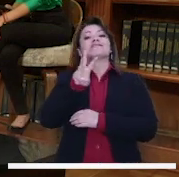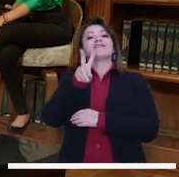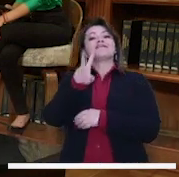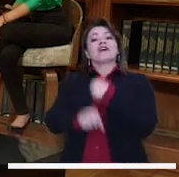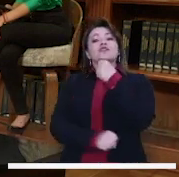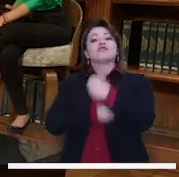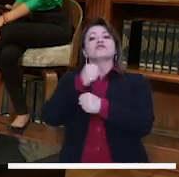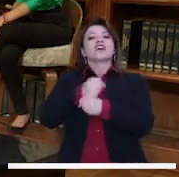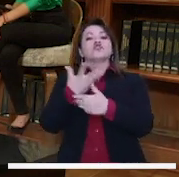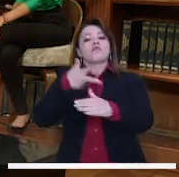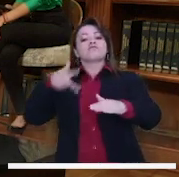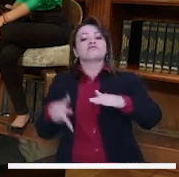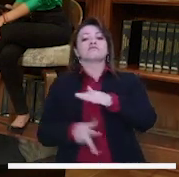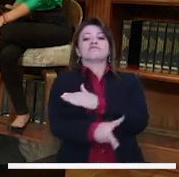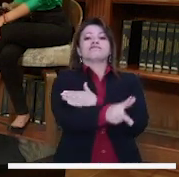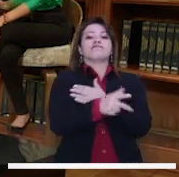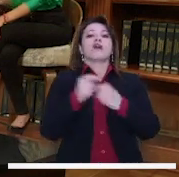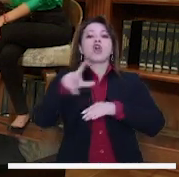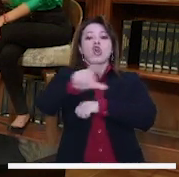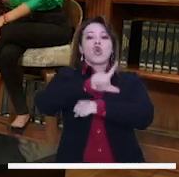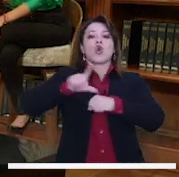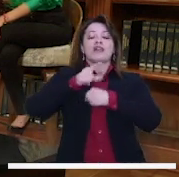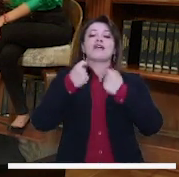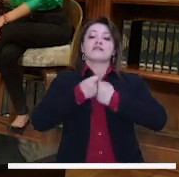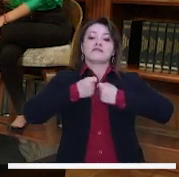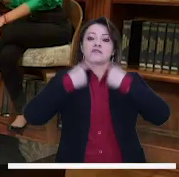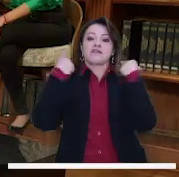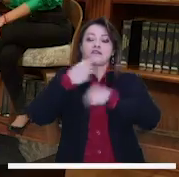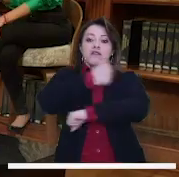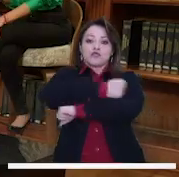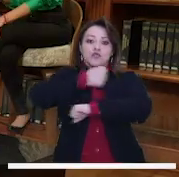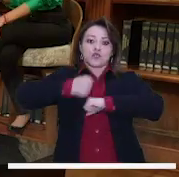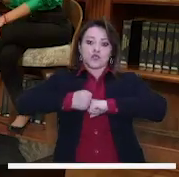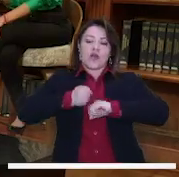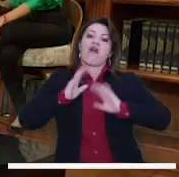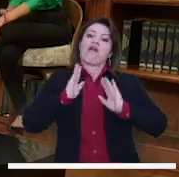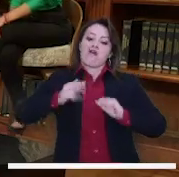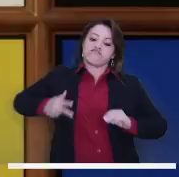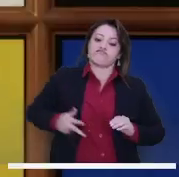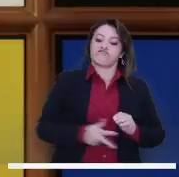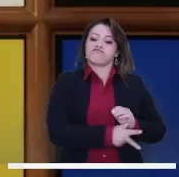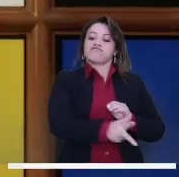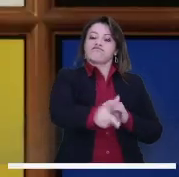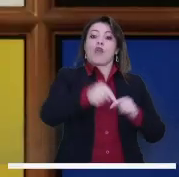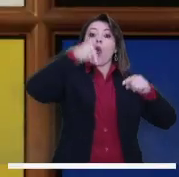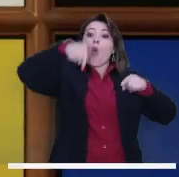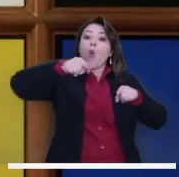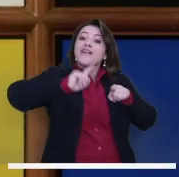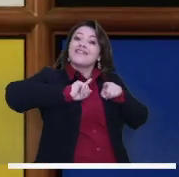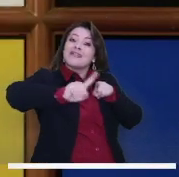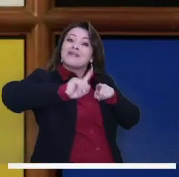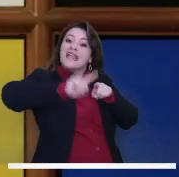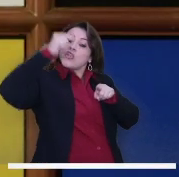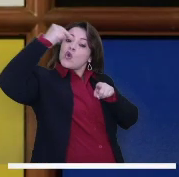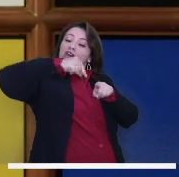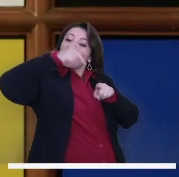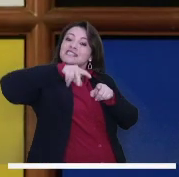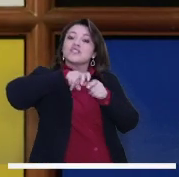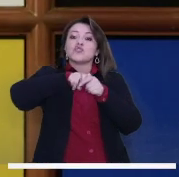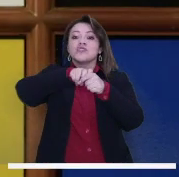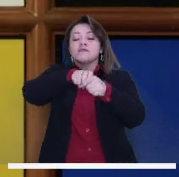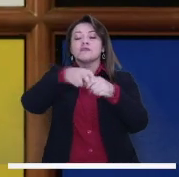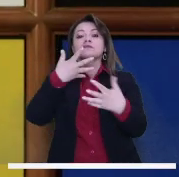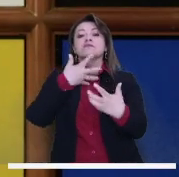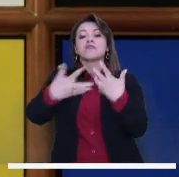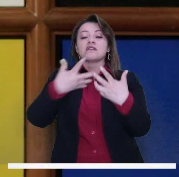2032 totalmente subterránea a las localidades de Engativá y Suba. Lo que tenemos hoy en Transmilenio es un